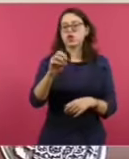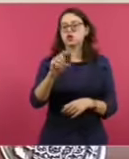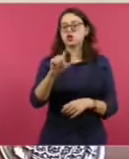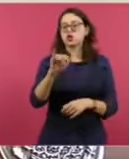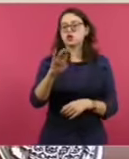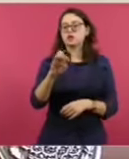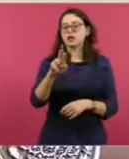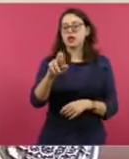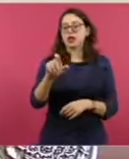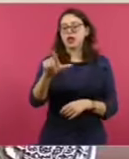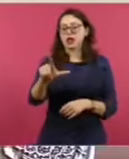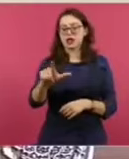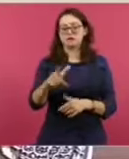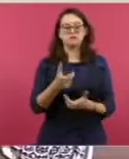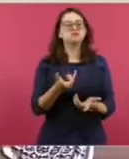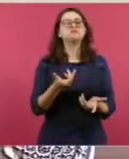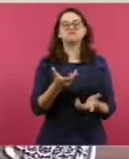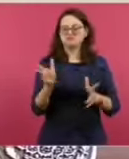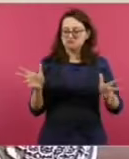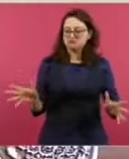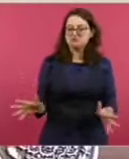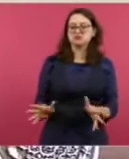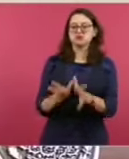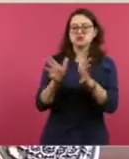modelo neoliberal o neoporfirista.